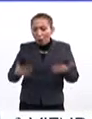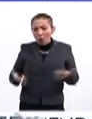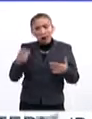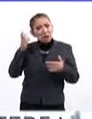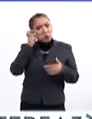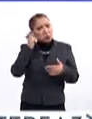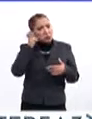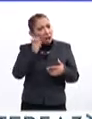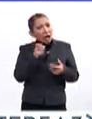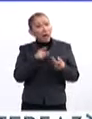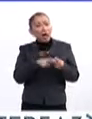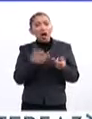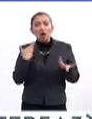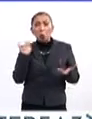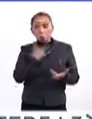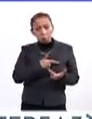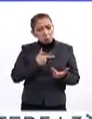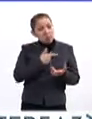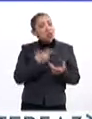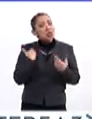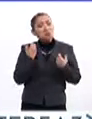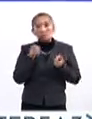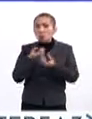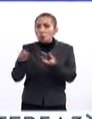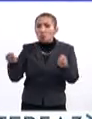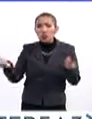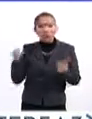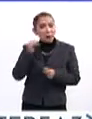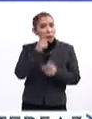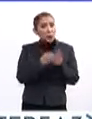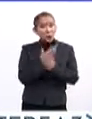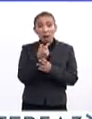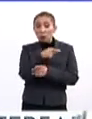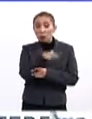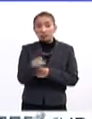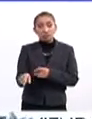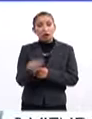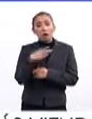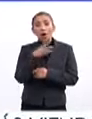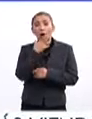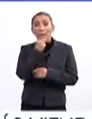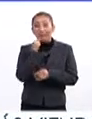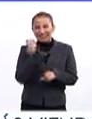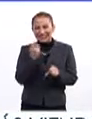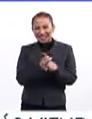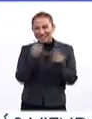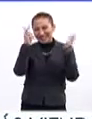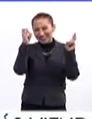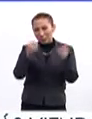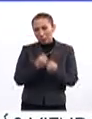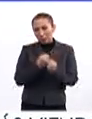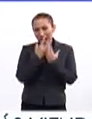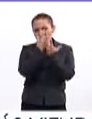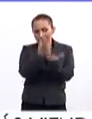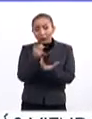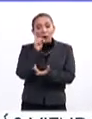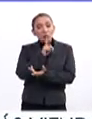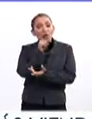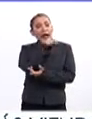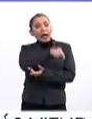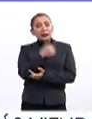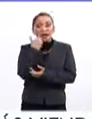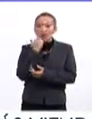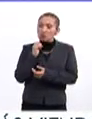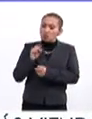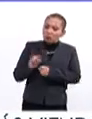escuchados, gozados y compartidos. Siempre actuales. Ese hombres necios, en una época en donde la mujer se